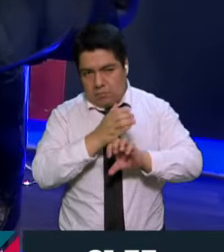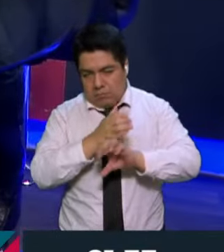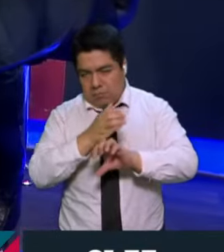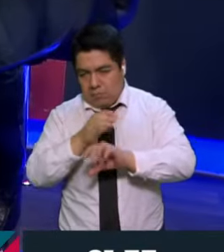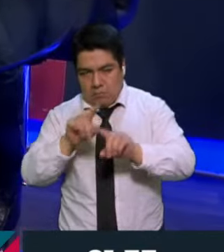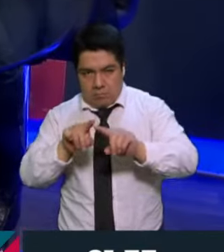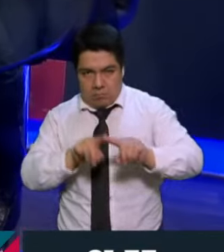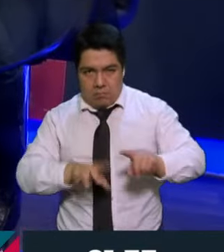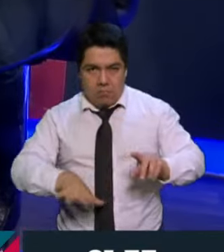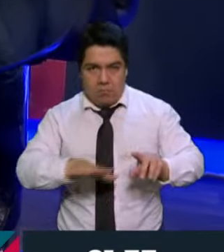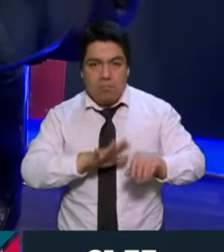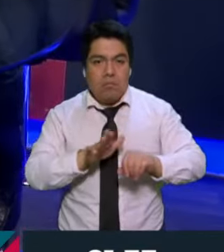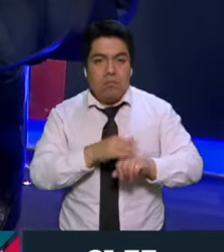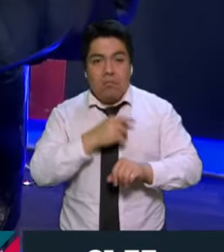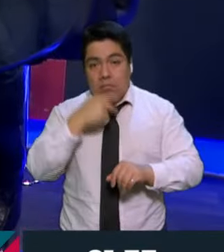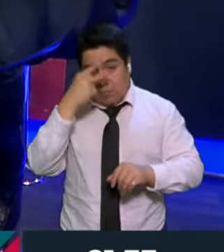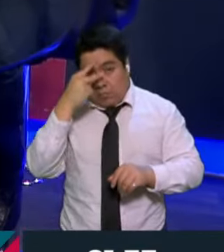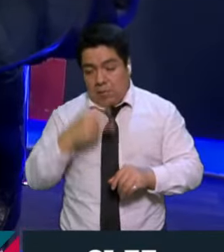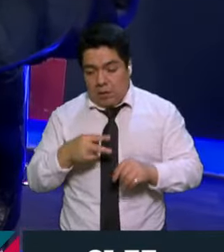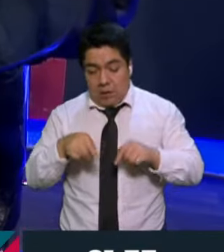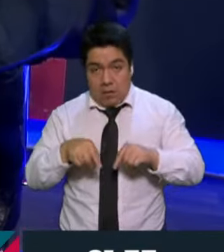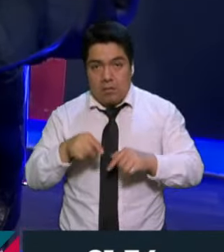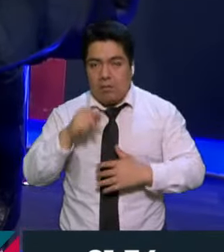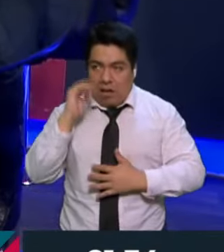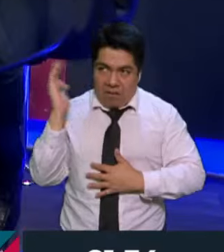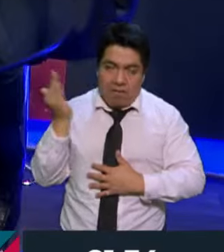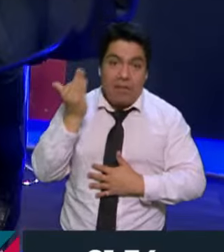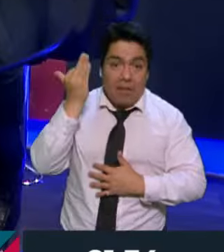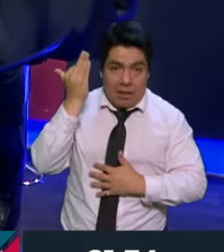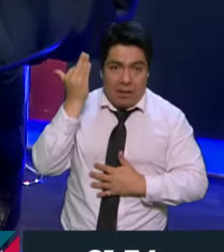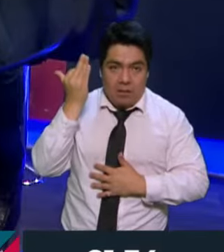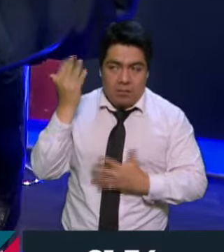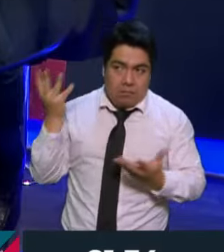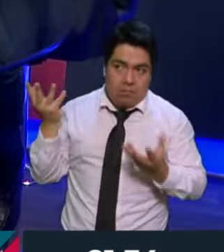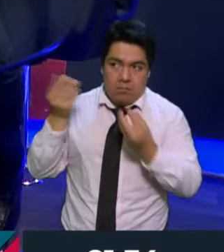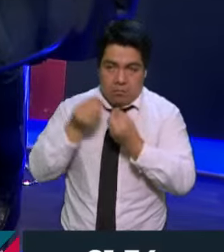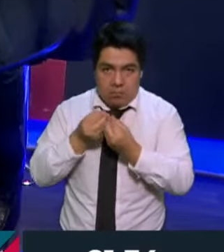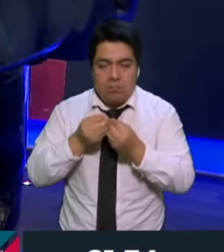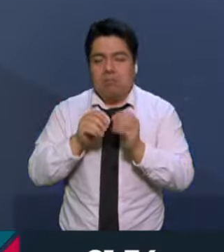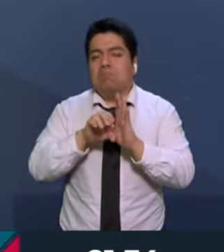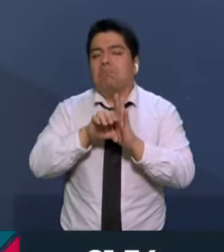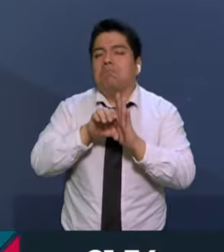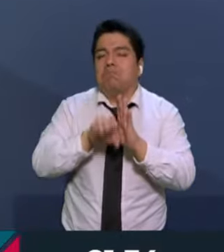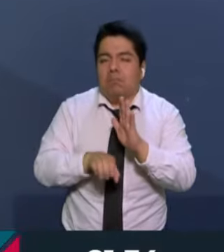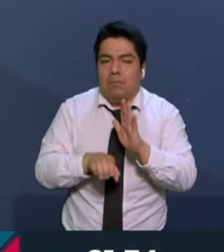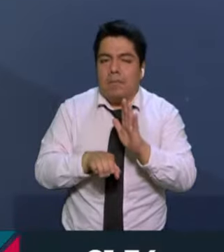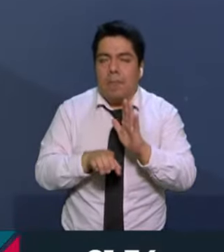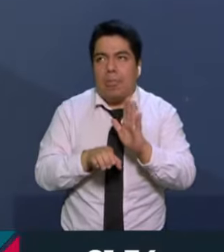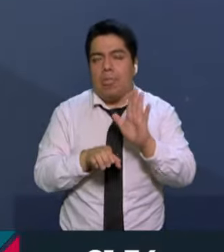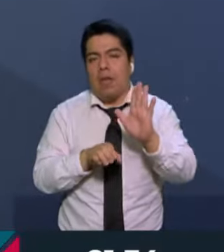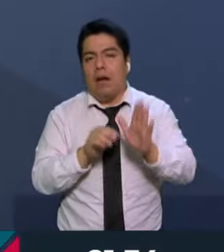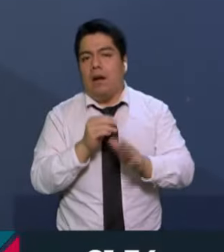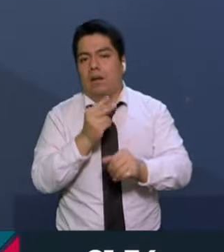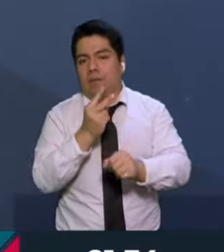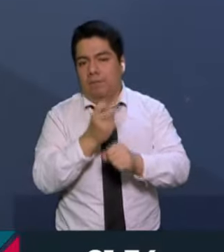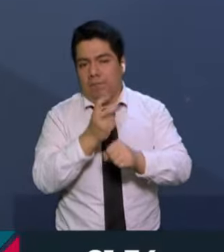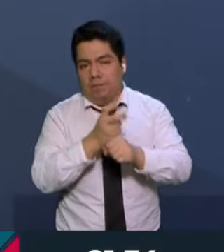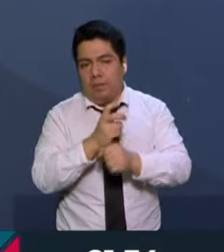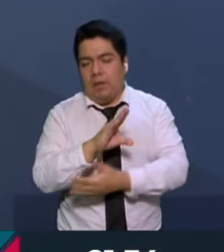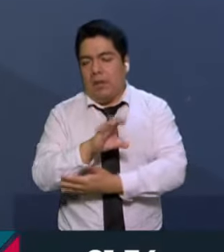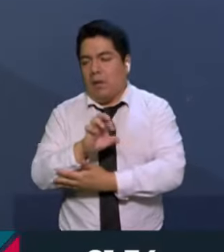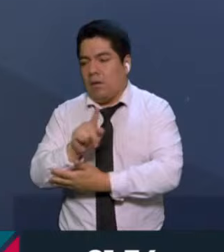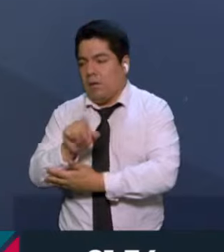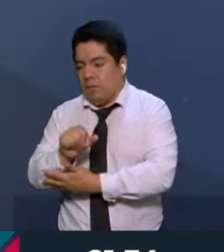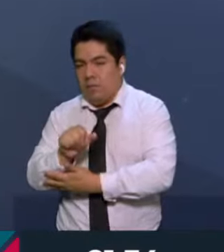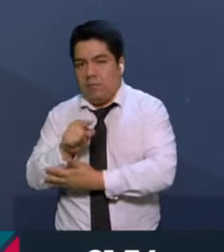esto es importante porque México es una federación. Entonces tenemos el caso, por ejemplo, de la segunda circunscripción, que es el